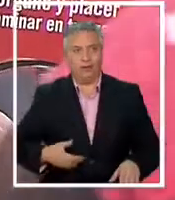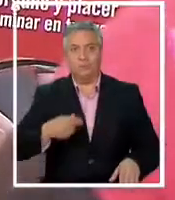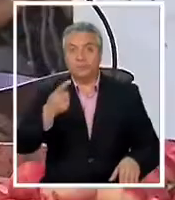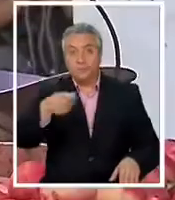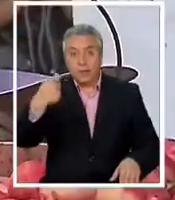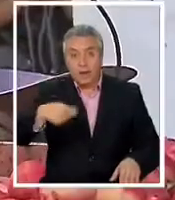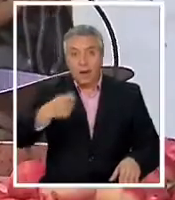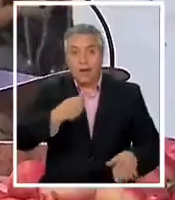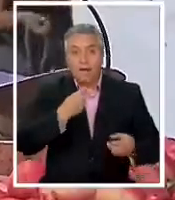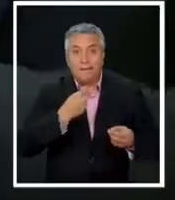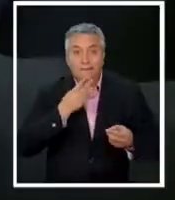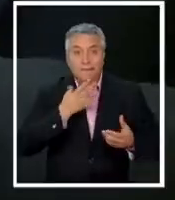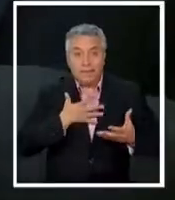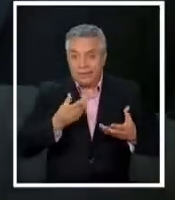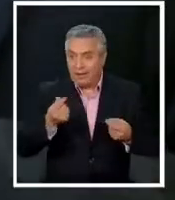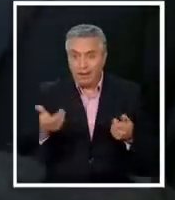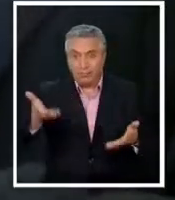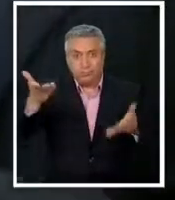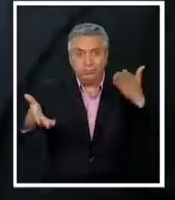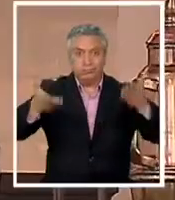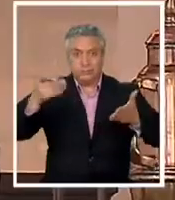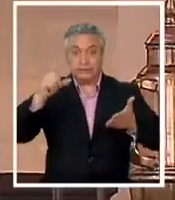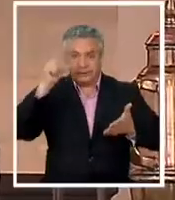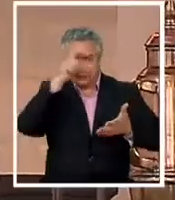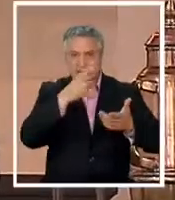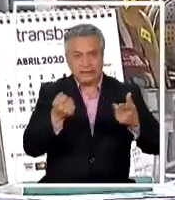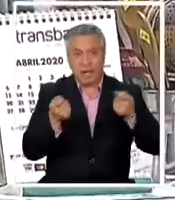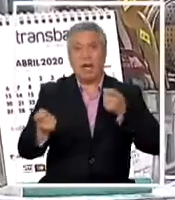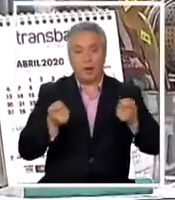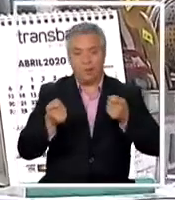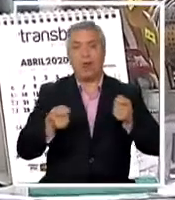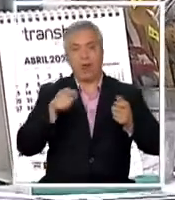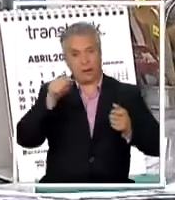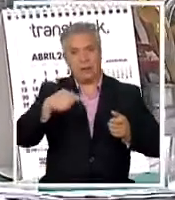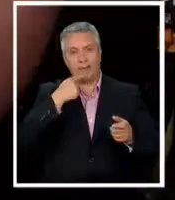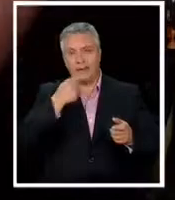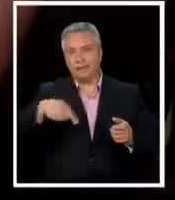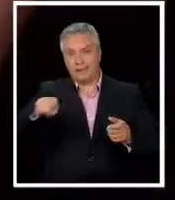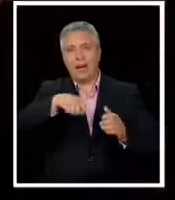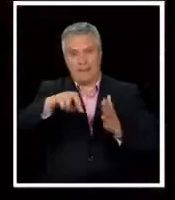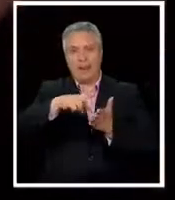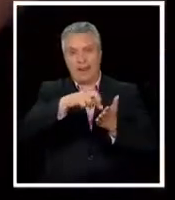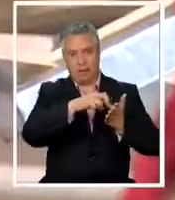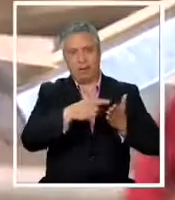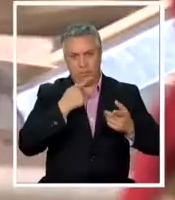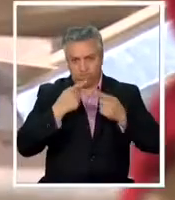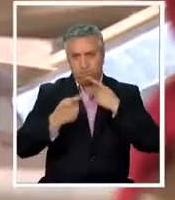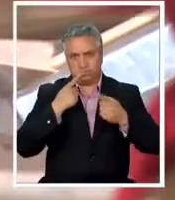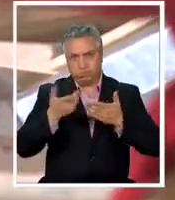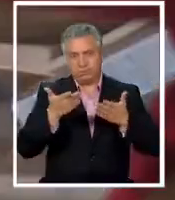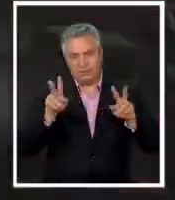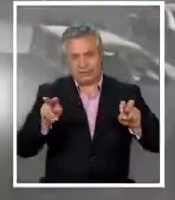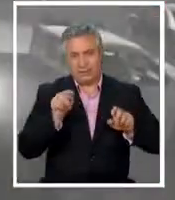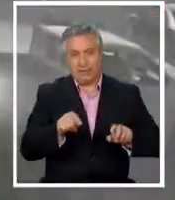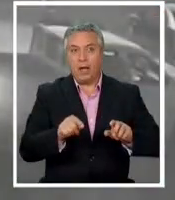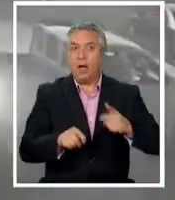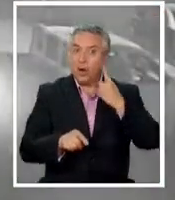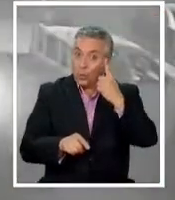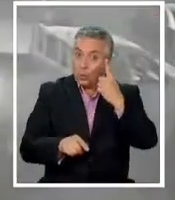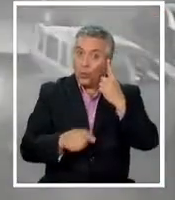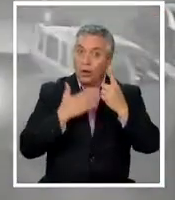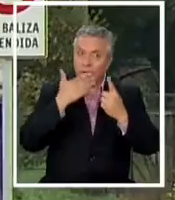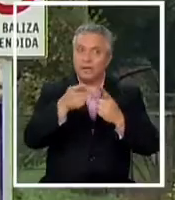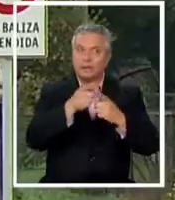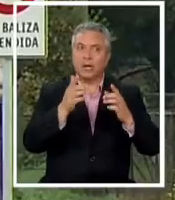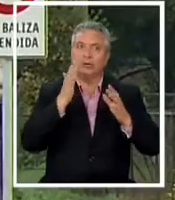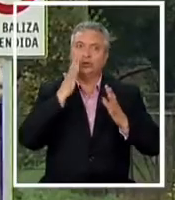posibles medidas para enfrentar un complejo panorama económico deben ser protagonistas según diversos parlamentarios. Pero un tema es transversal. La hora